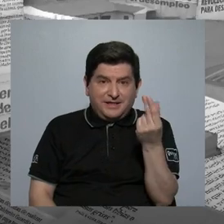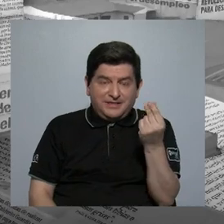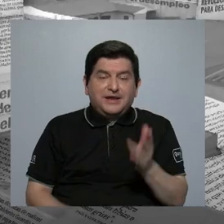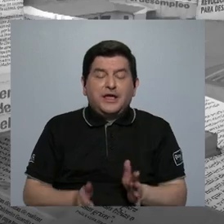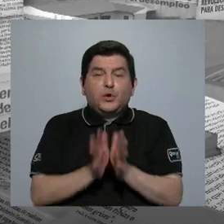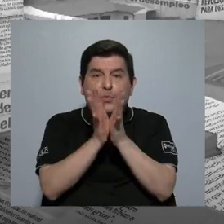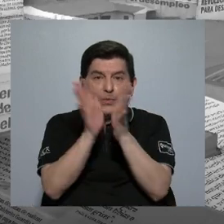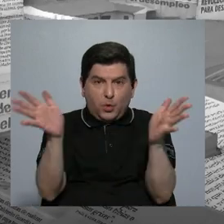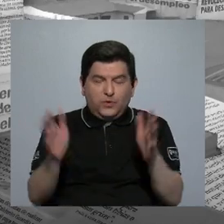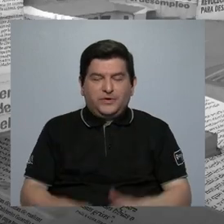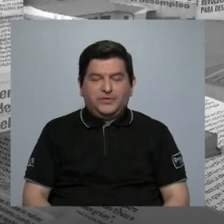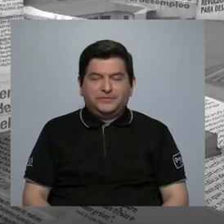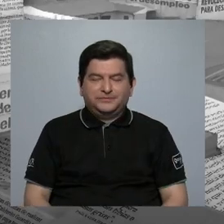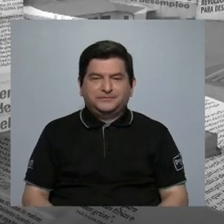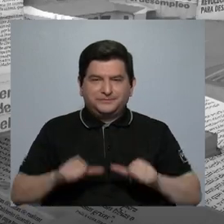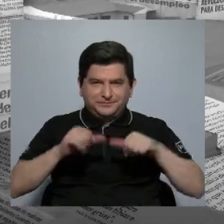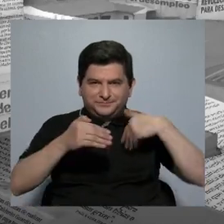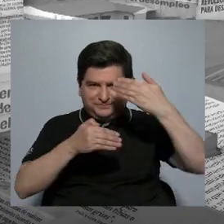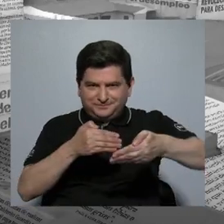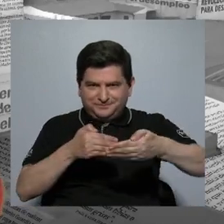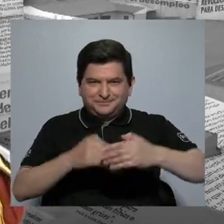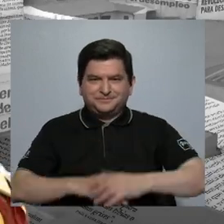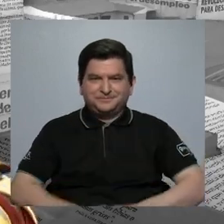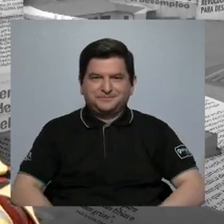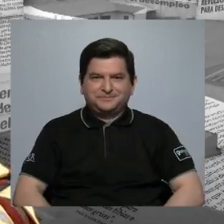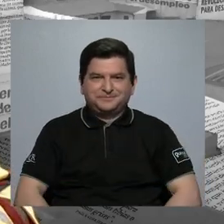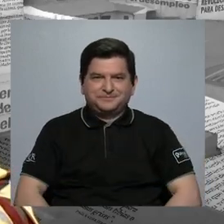dinero, el dinero público. Ya regresamos.